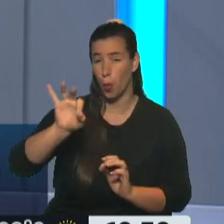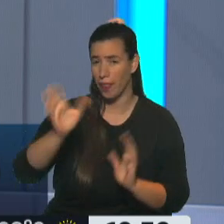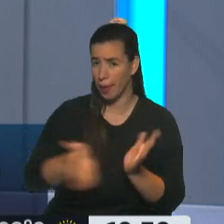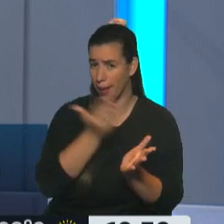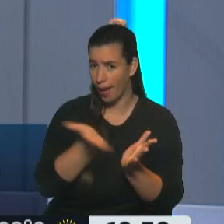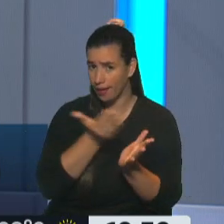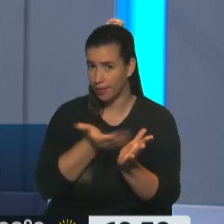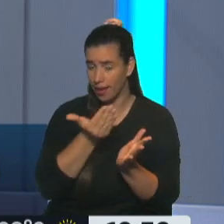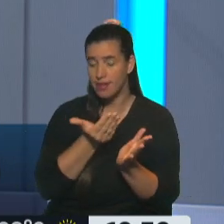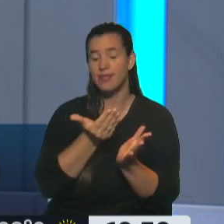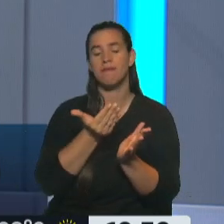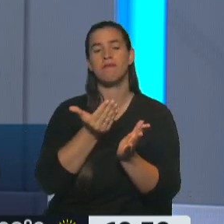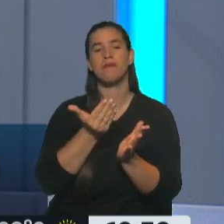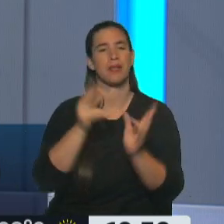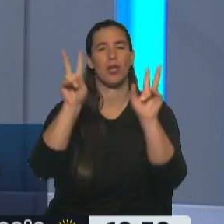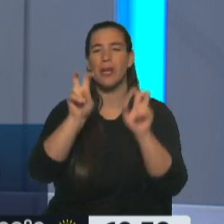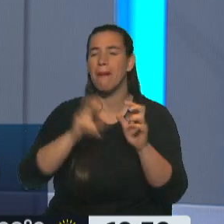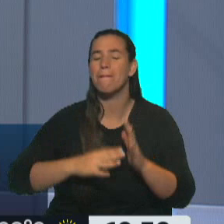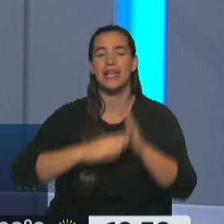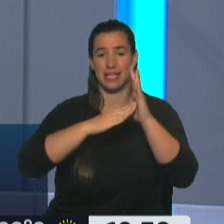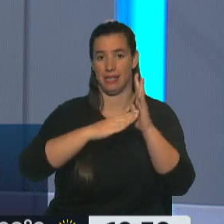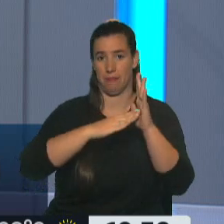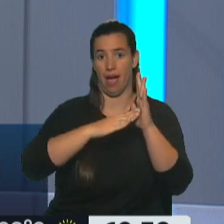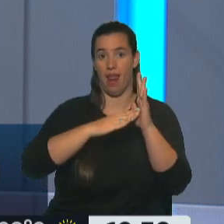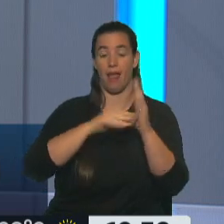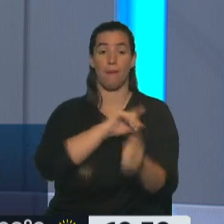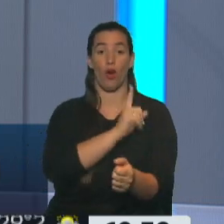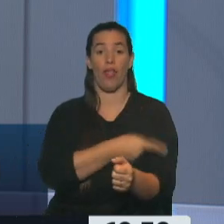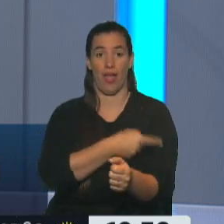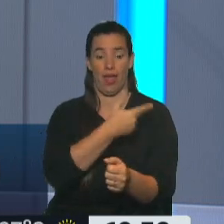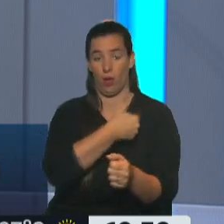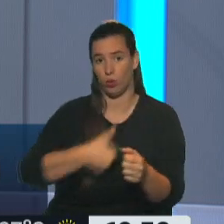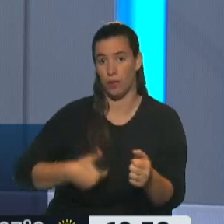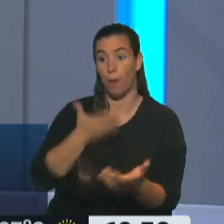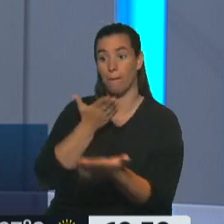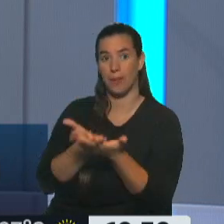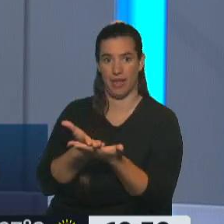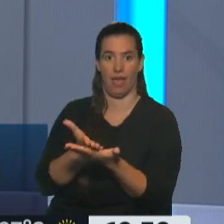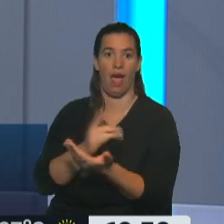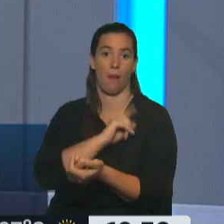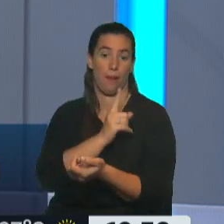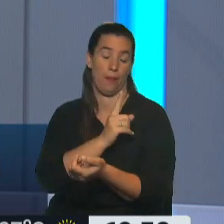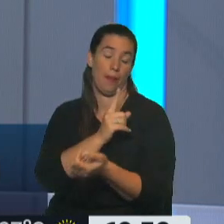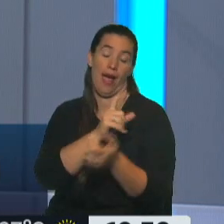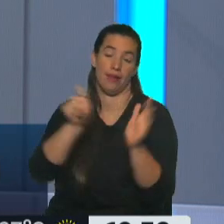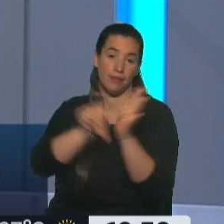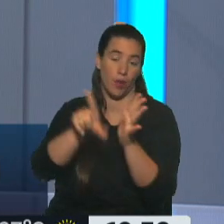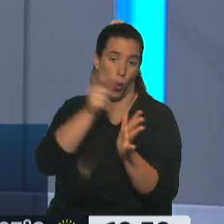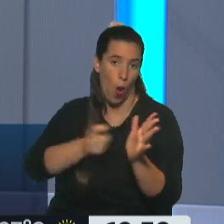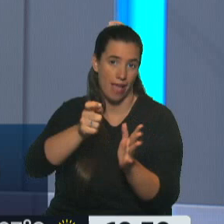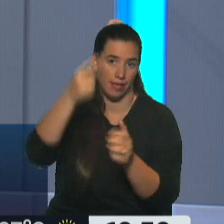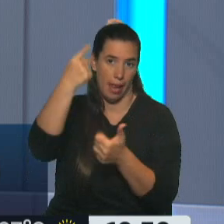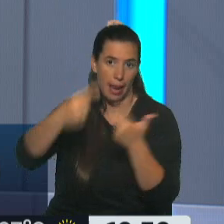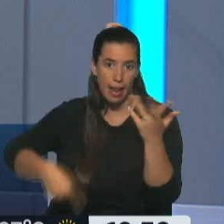que el Ejecutivo le pide al Legislativo una reforma casi total. Económica,